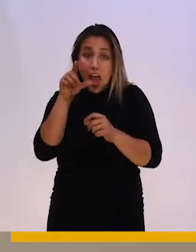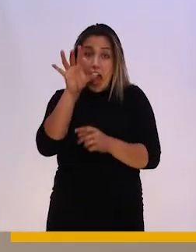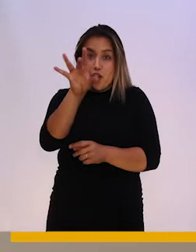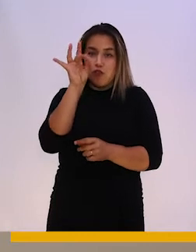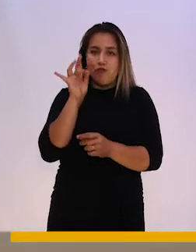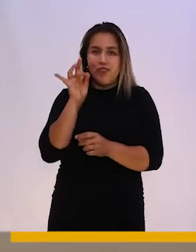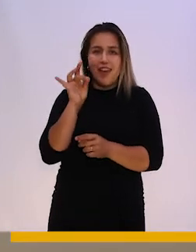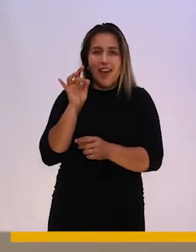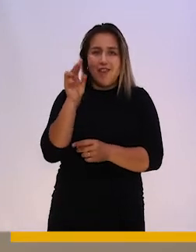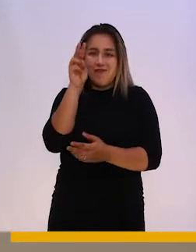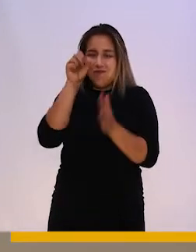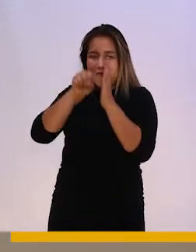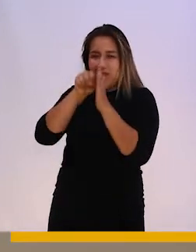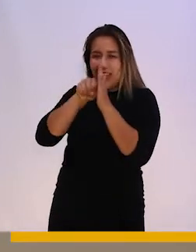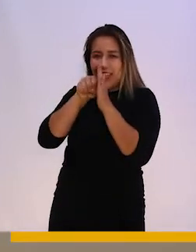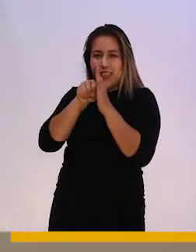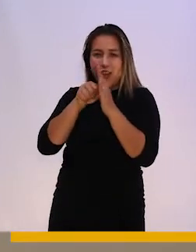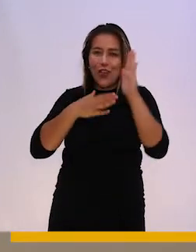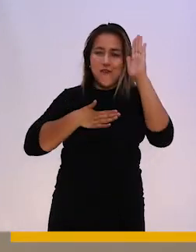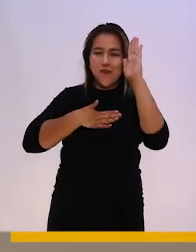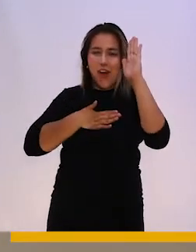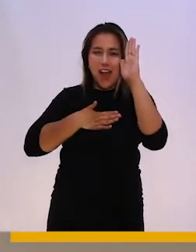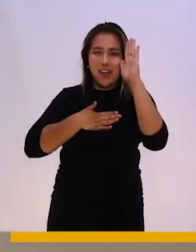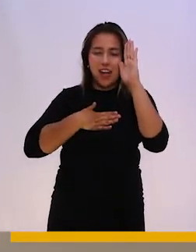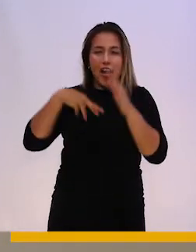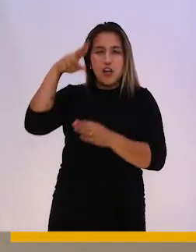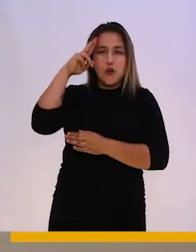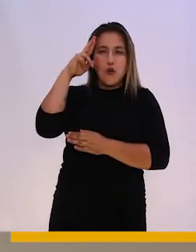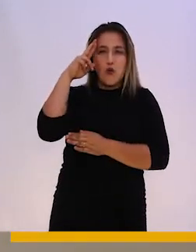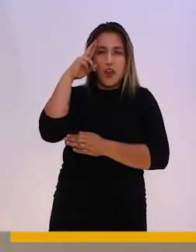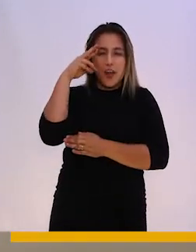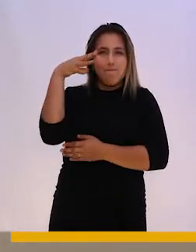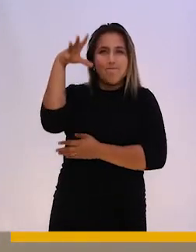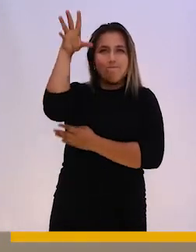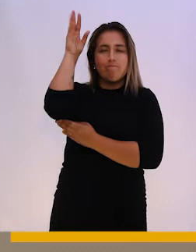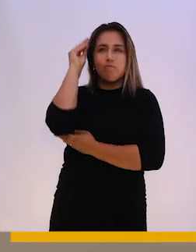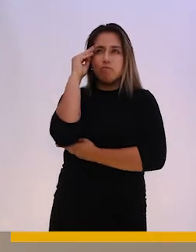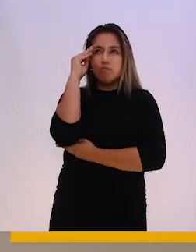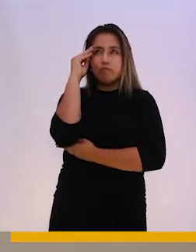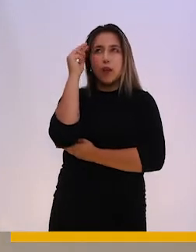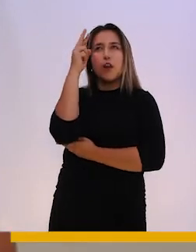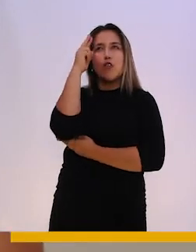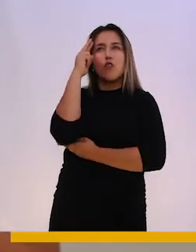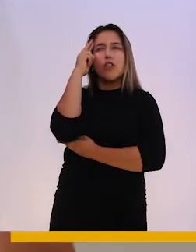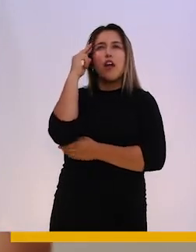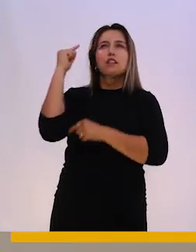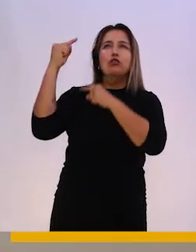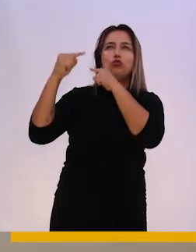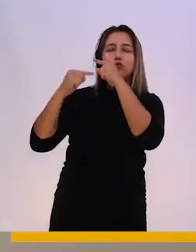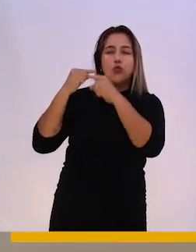también recordar que nos hace tan bien, ya puede ser de manera individual o con la familia. Pueden encontrar